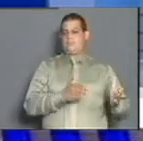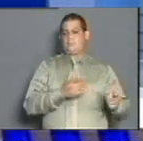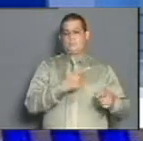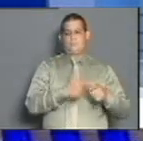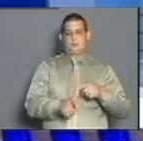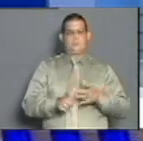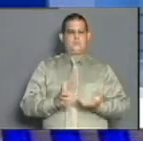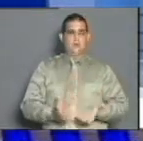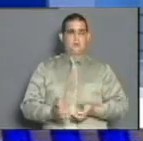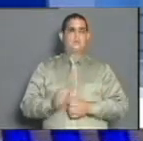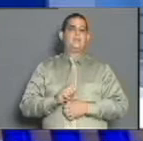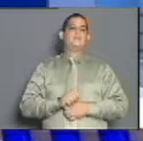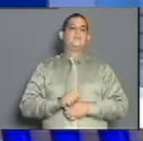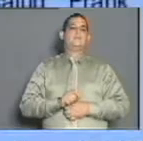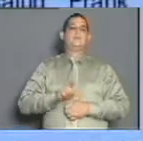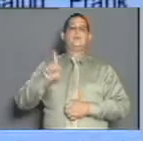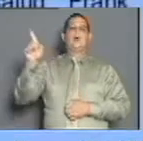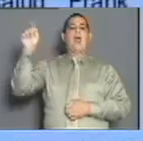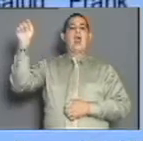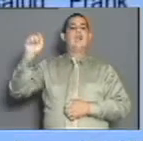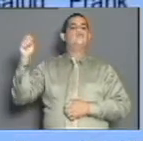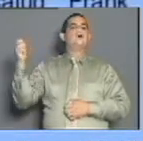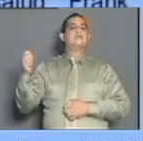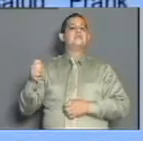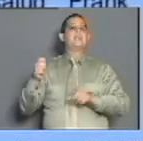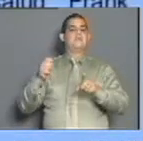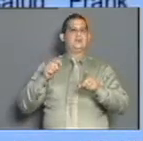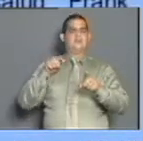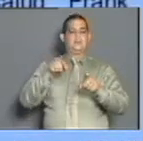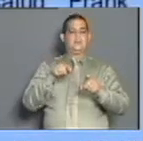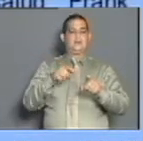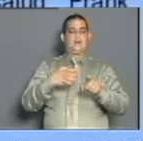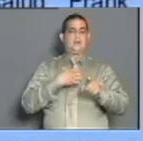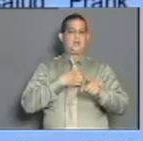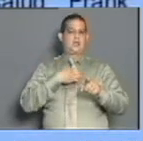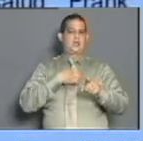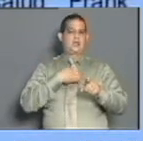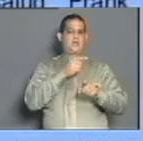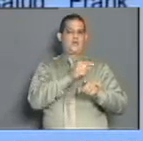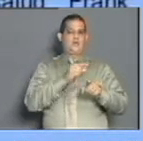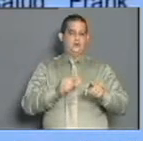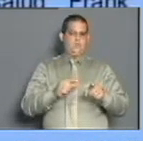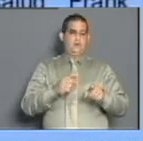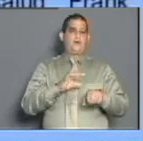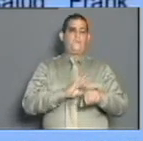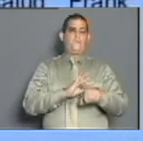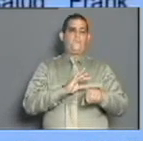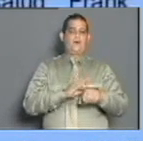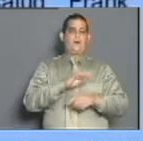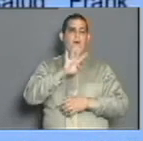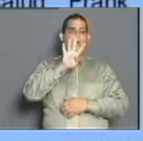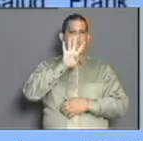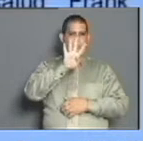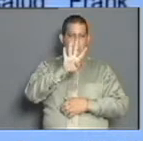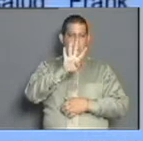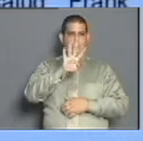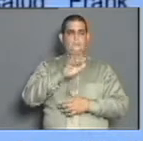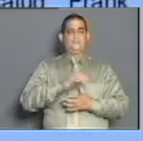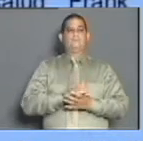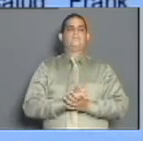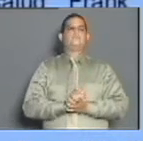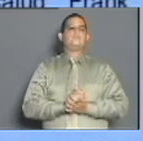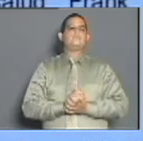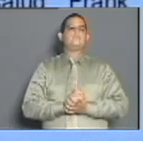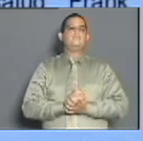de Calixto García con 4 diagnosticados. Área de salud San Agustín de Aguaraz con 2 pacientes. Y área de salud Vista Hermosa con 1 igual que el área de salud